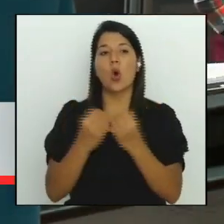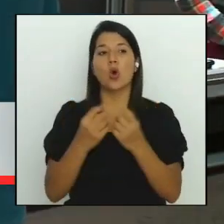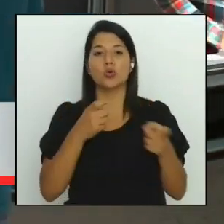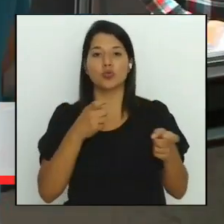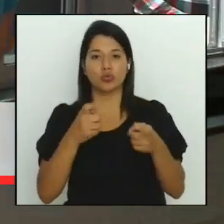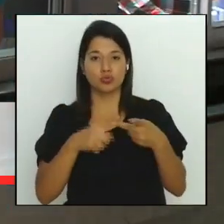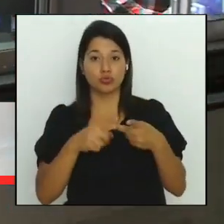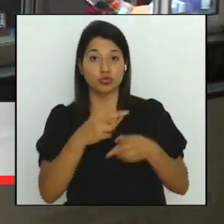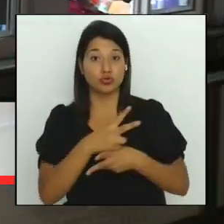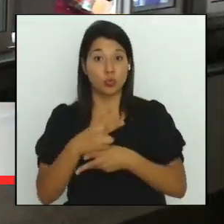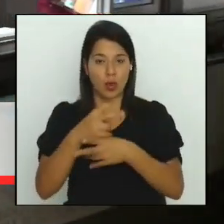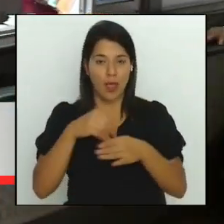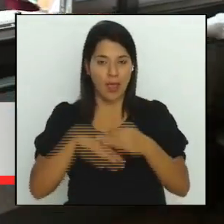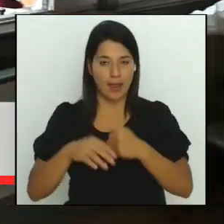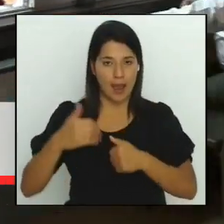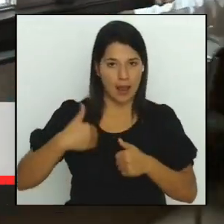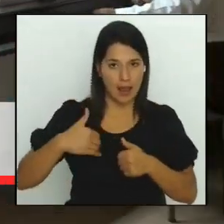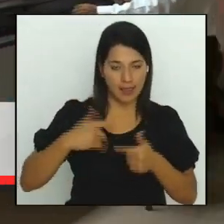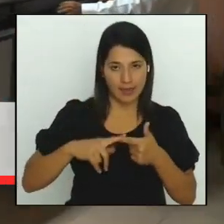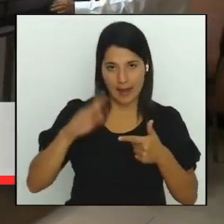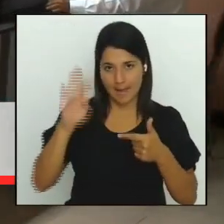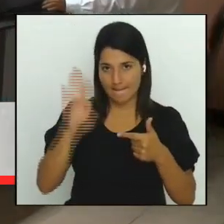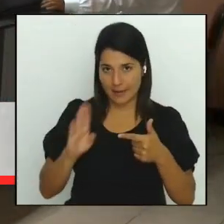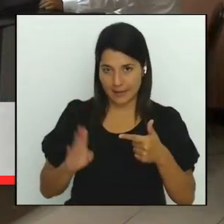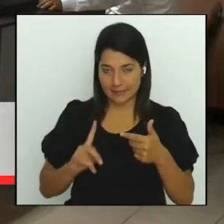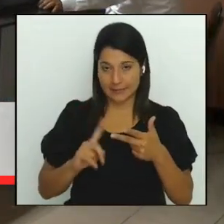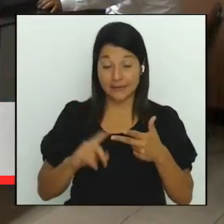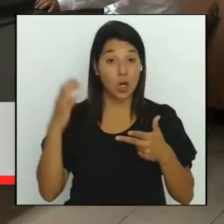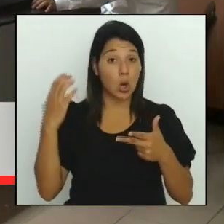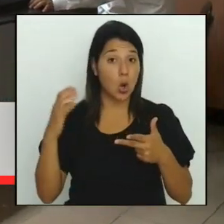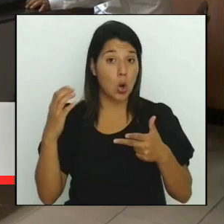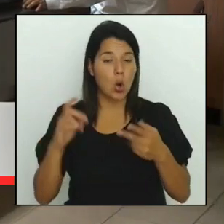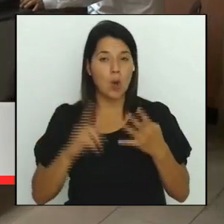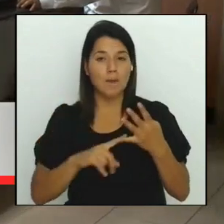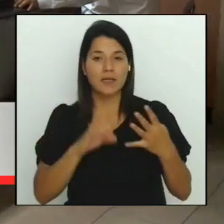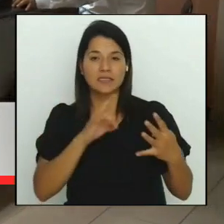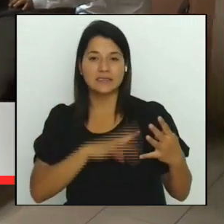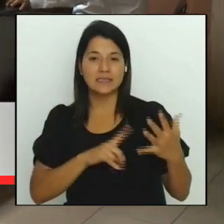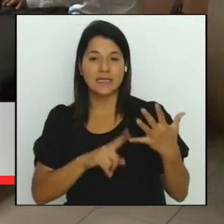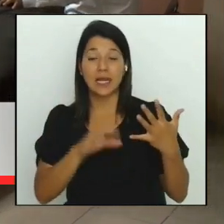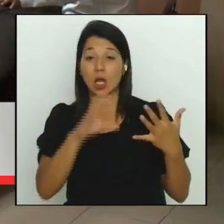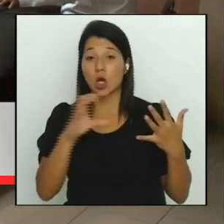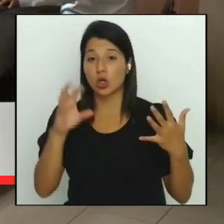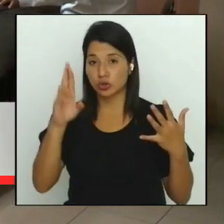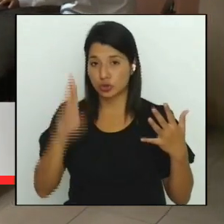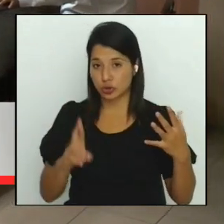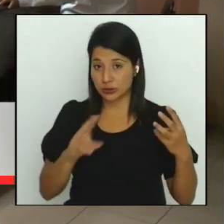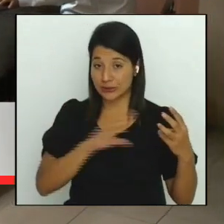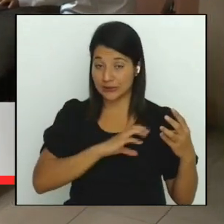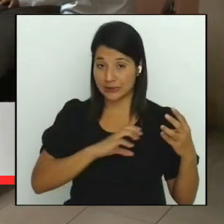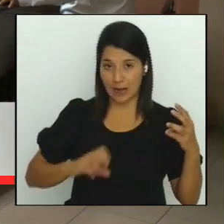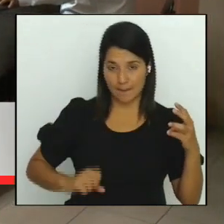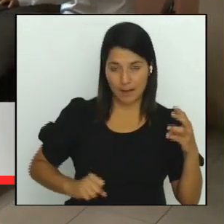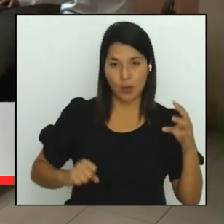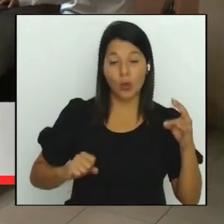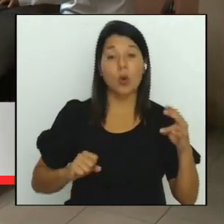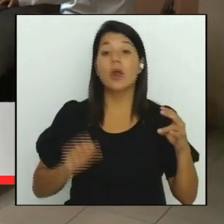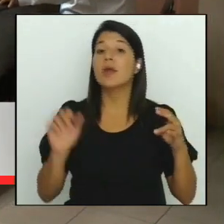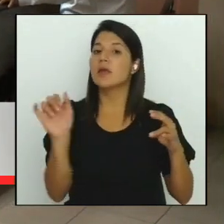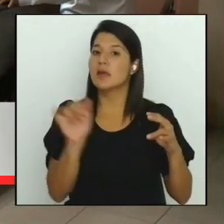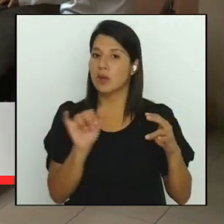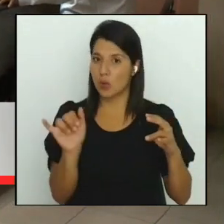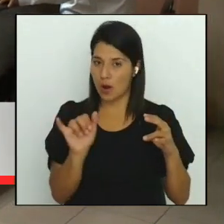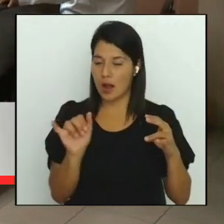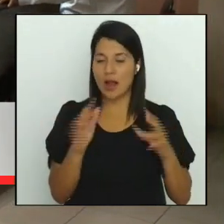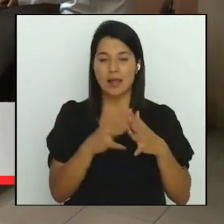Argentina, Brasil, Colombia, Chile, Costa Rica, El Salvador, así como Estados